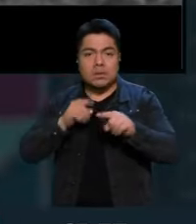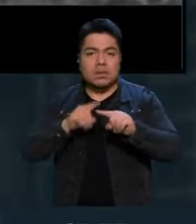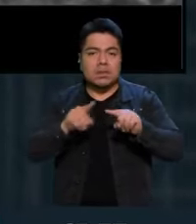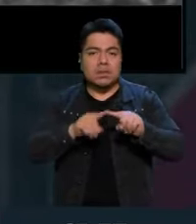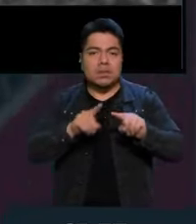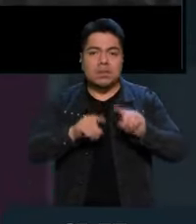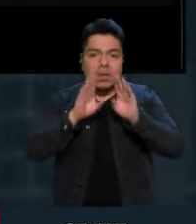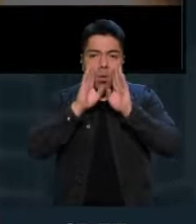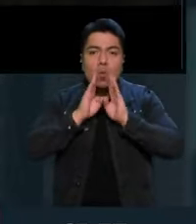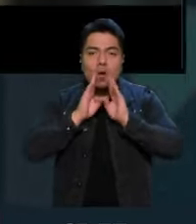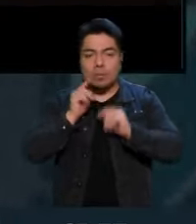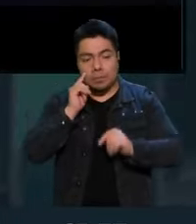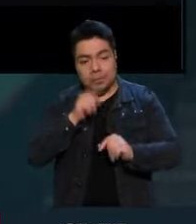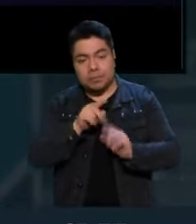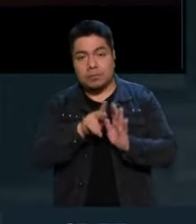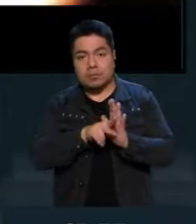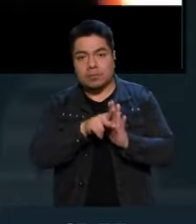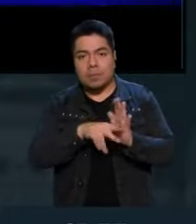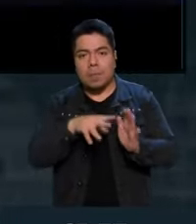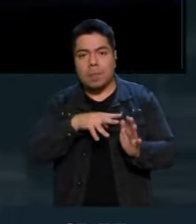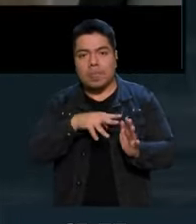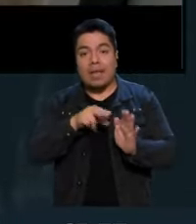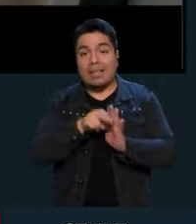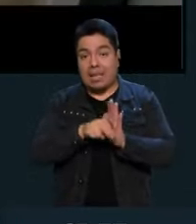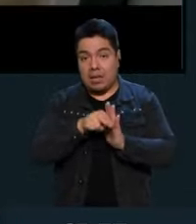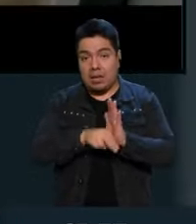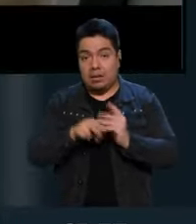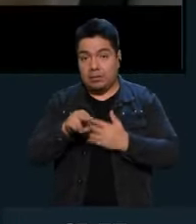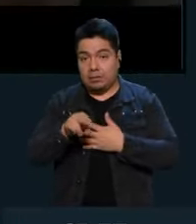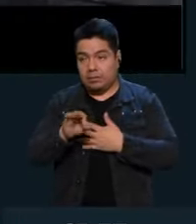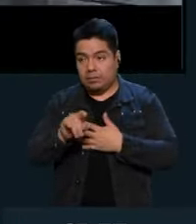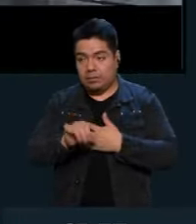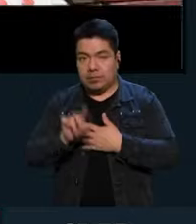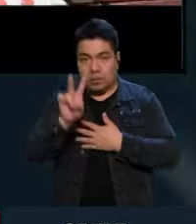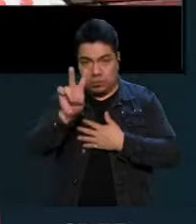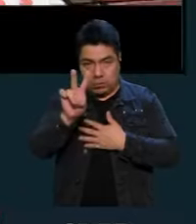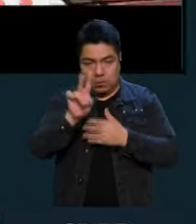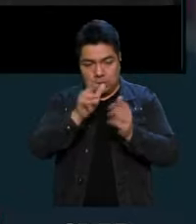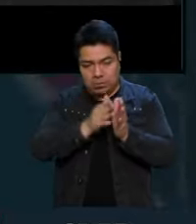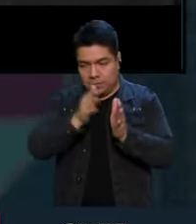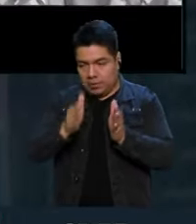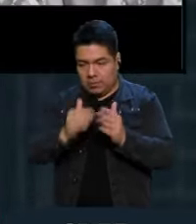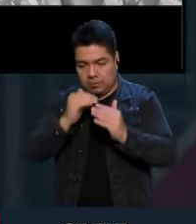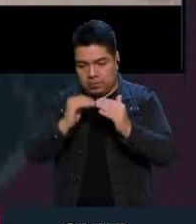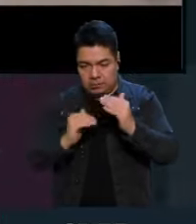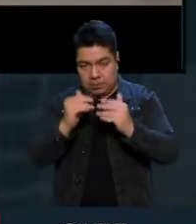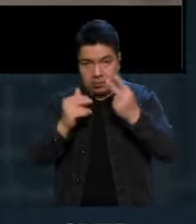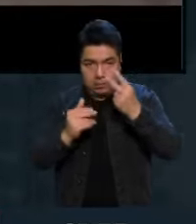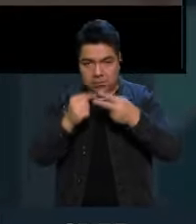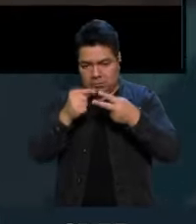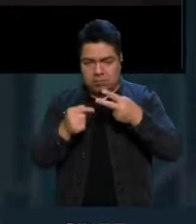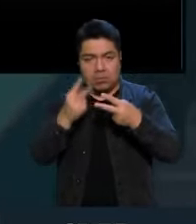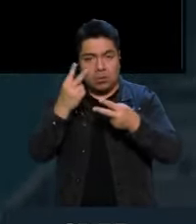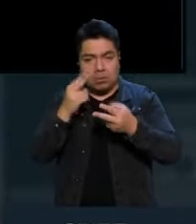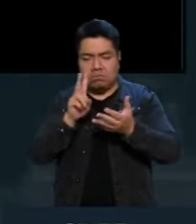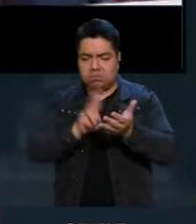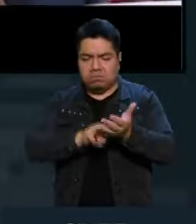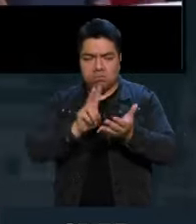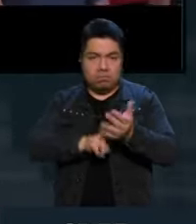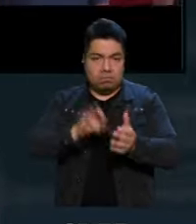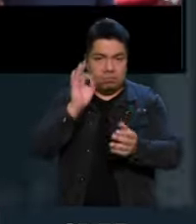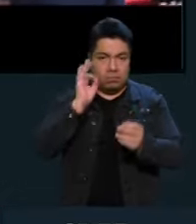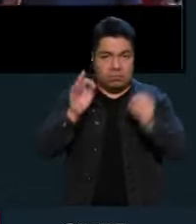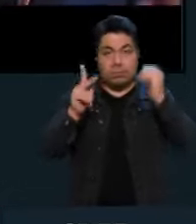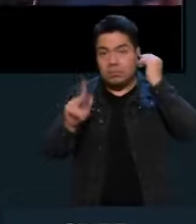Ese documental está en Netflix. Son dos episodios que son sumamente valiosos. Pero